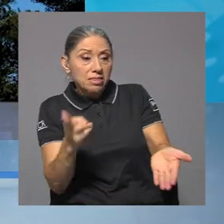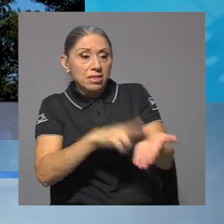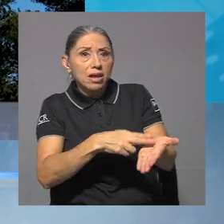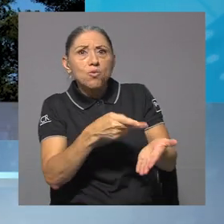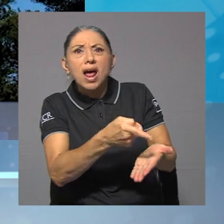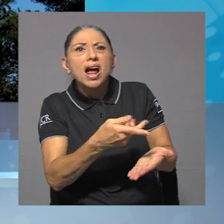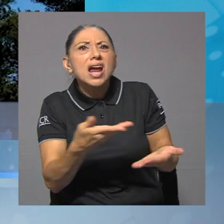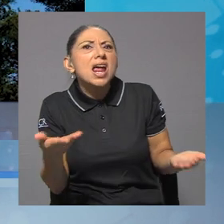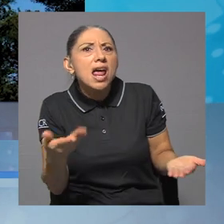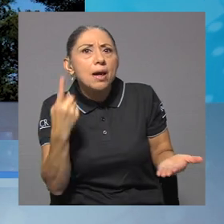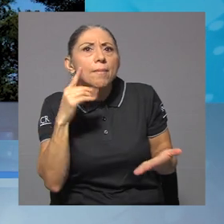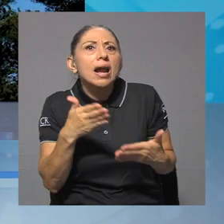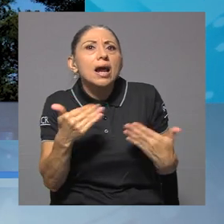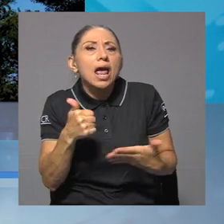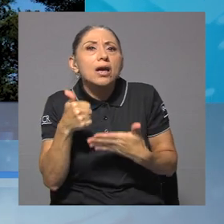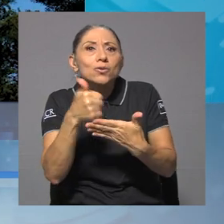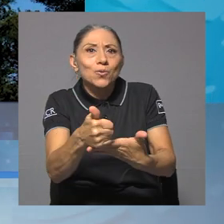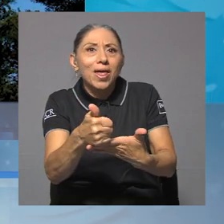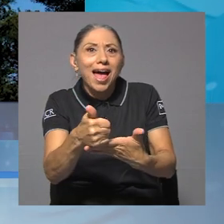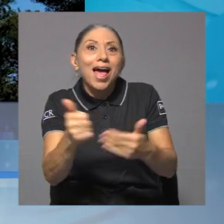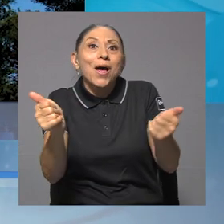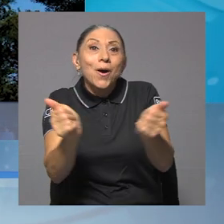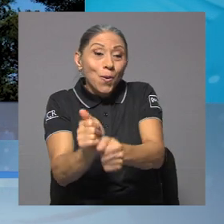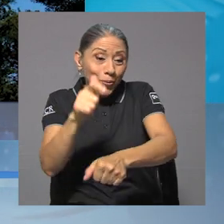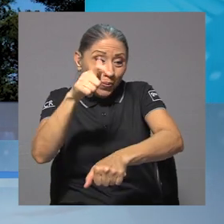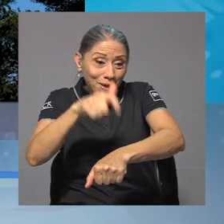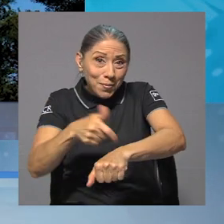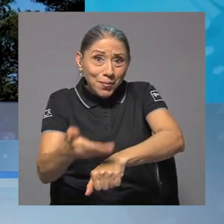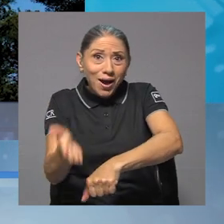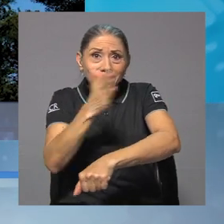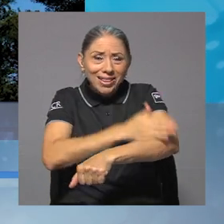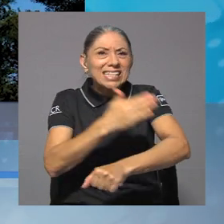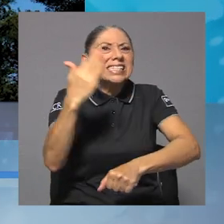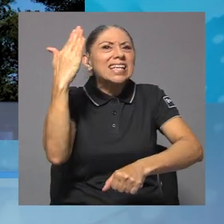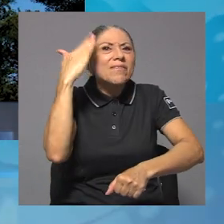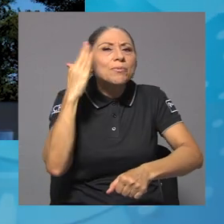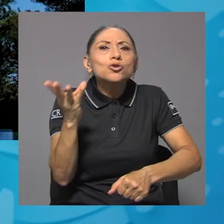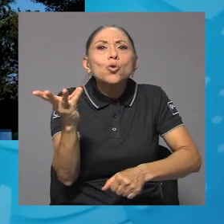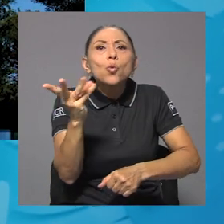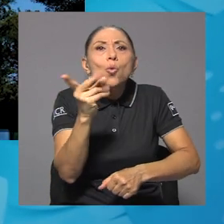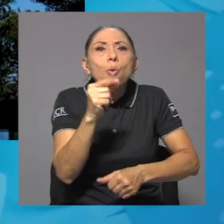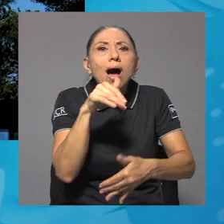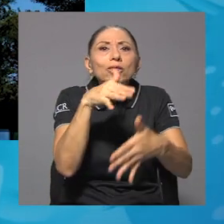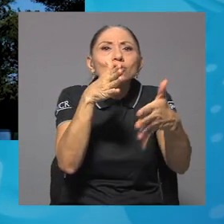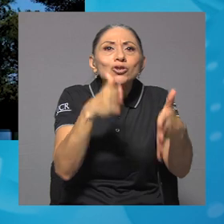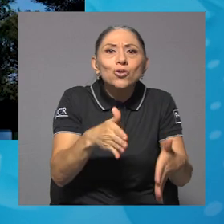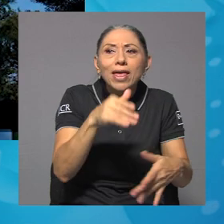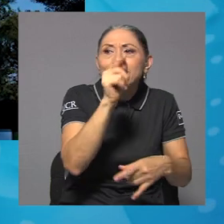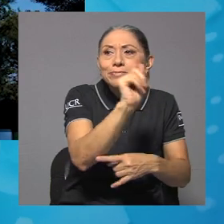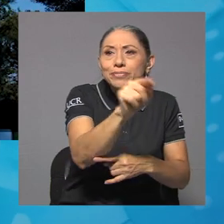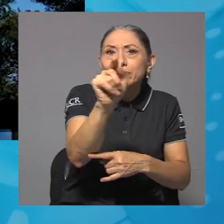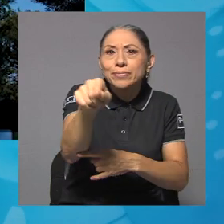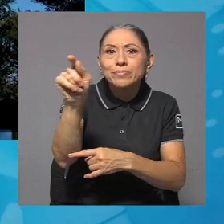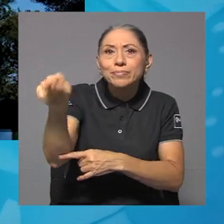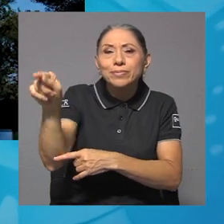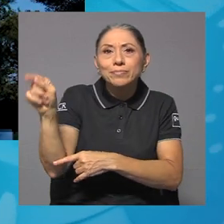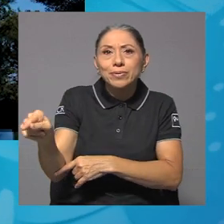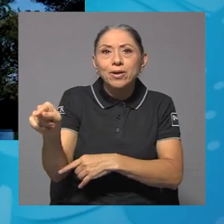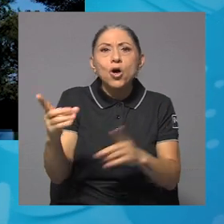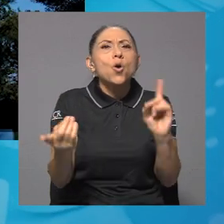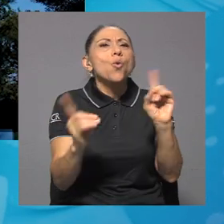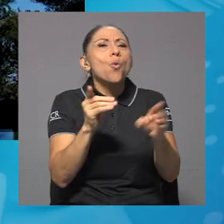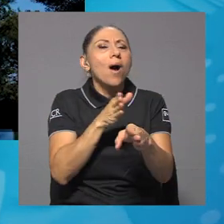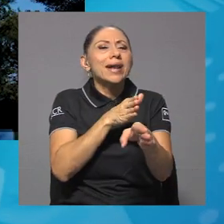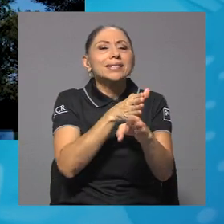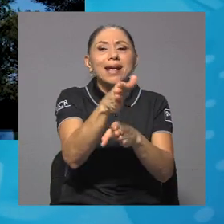Bueno, previamente vamos a tener entonces la cantidad de estudiantes y las carreras de los que van a